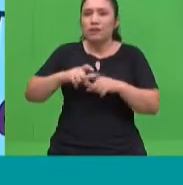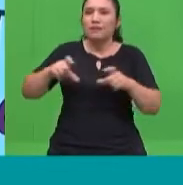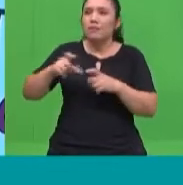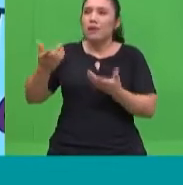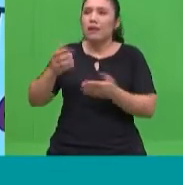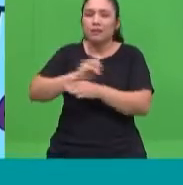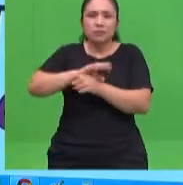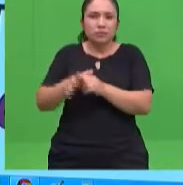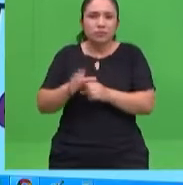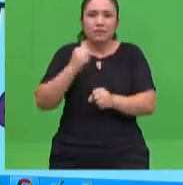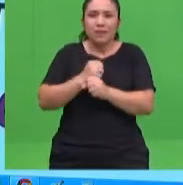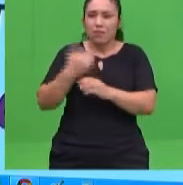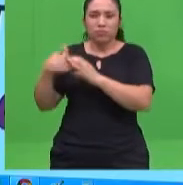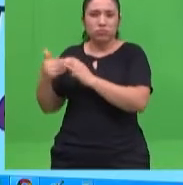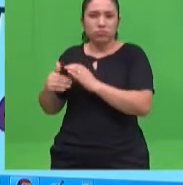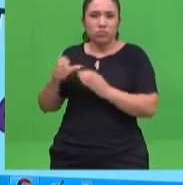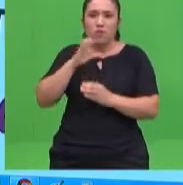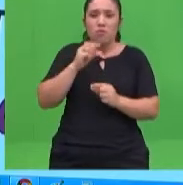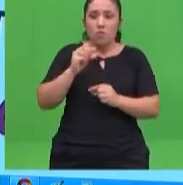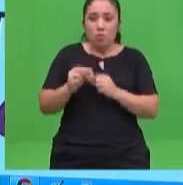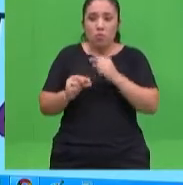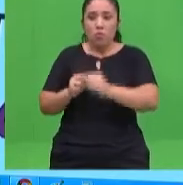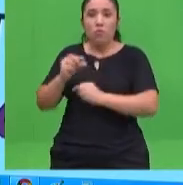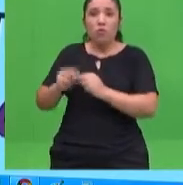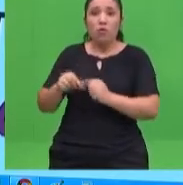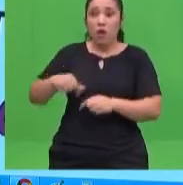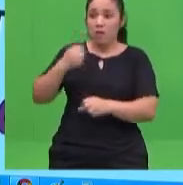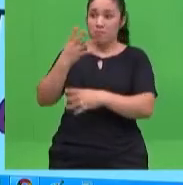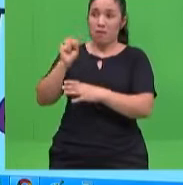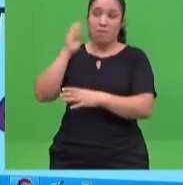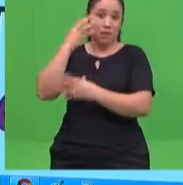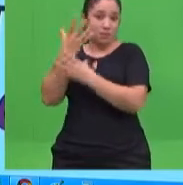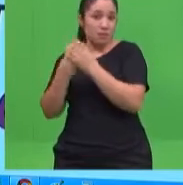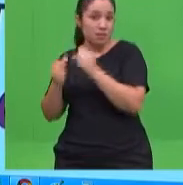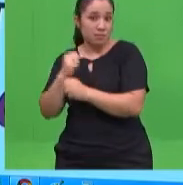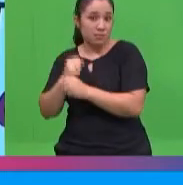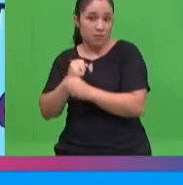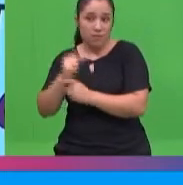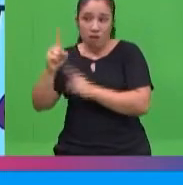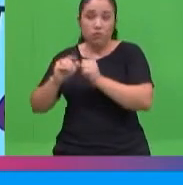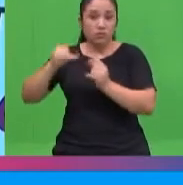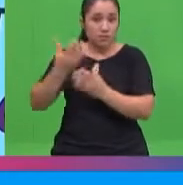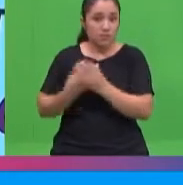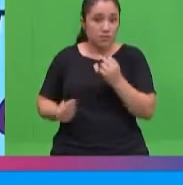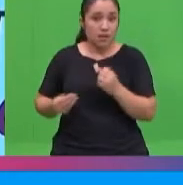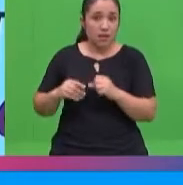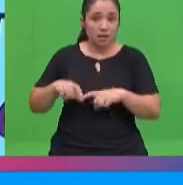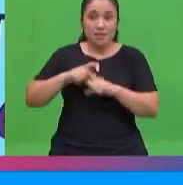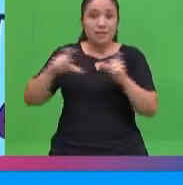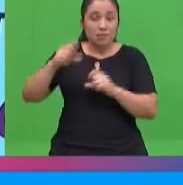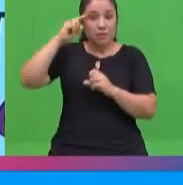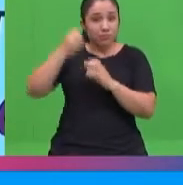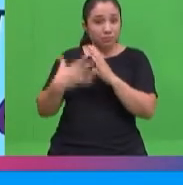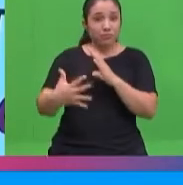pueda seguir acompañando? Porque se va a ir liberando la economía, el aspecto del trabajo también. Sin embargo, las clases